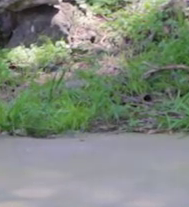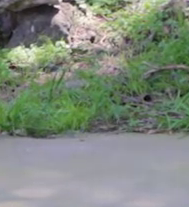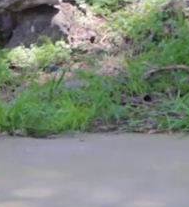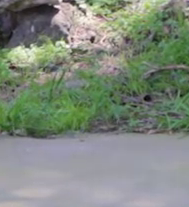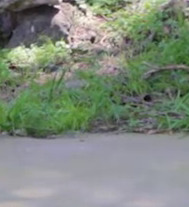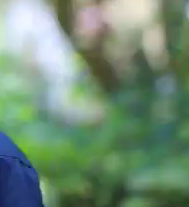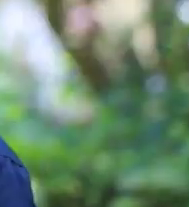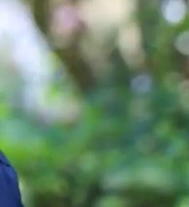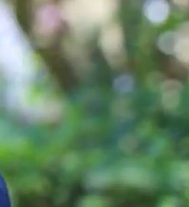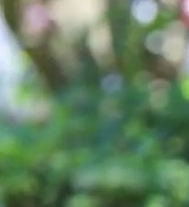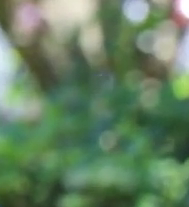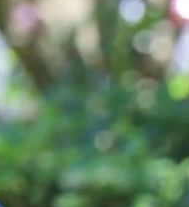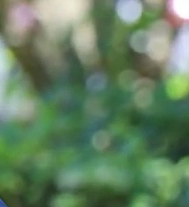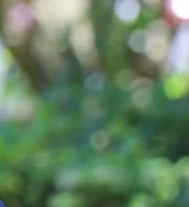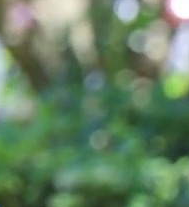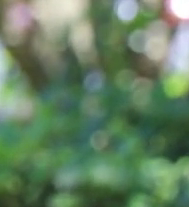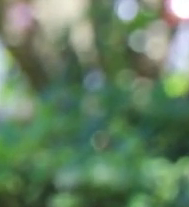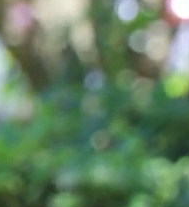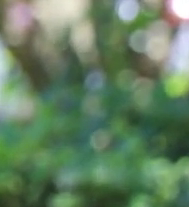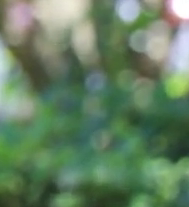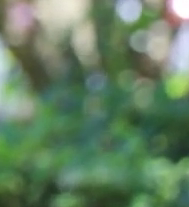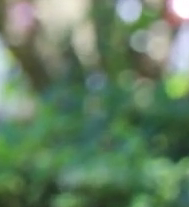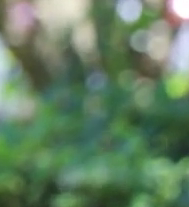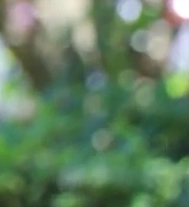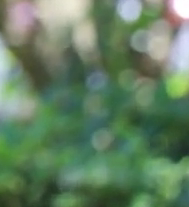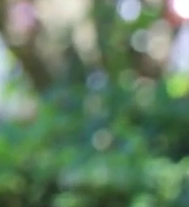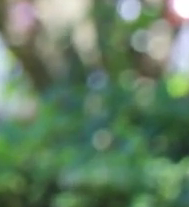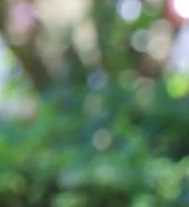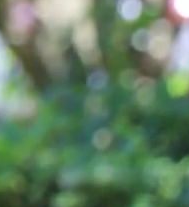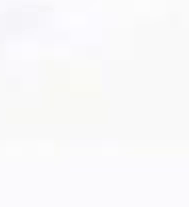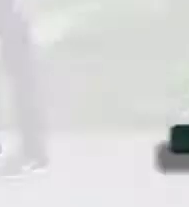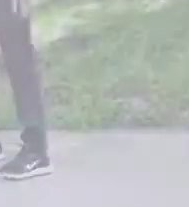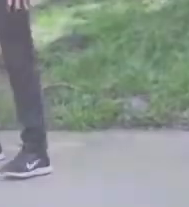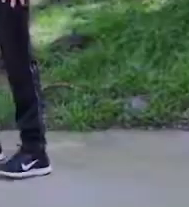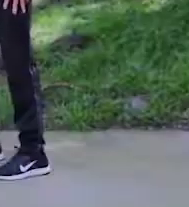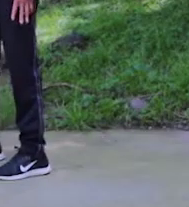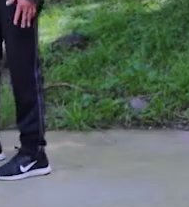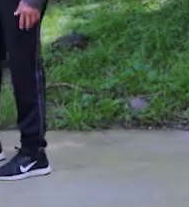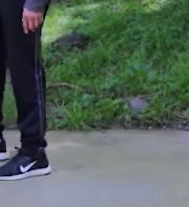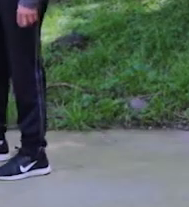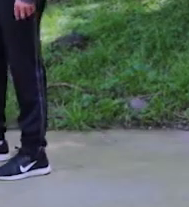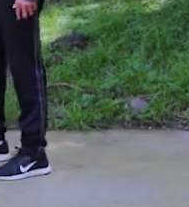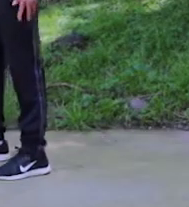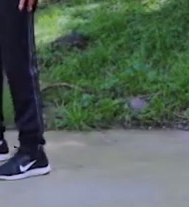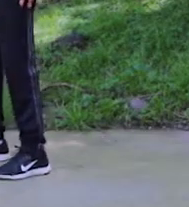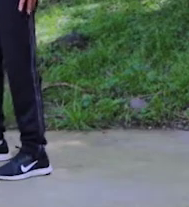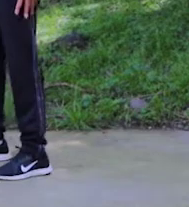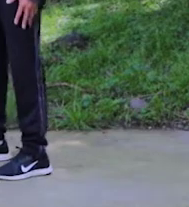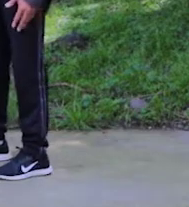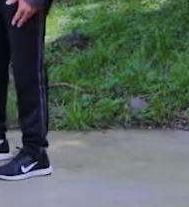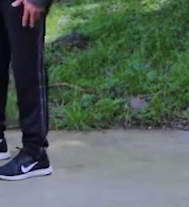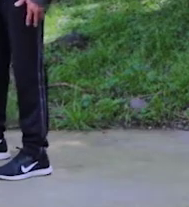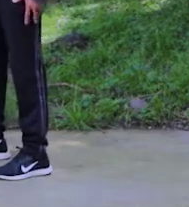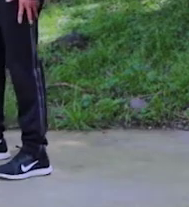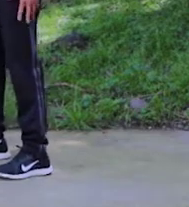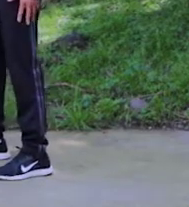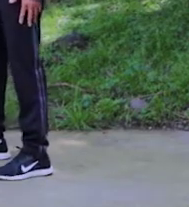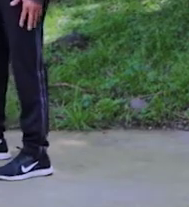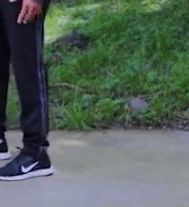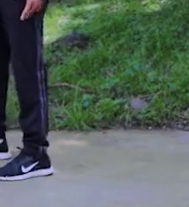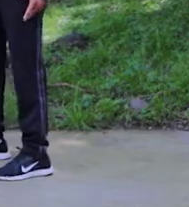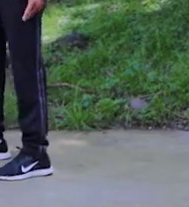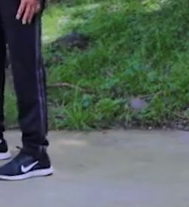Bien. Una más. Otra. Ok, Irving. Nos vamos a parar. Abrimos nuestro